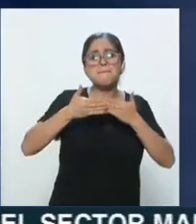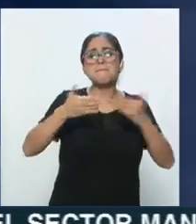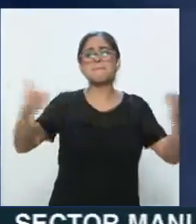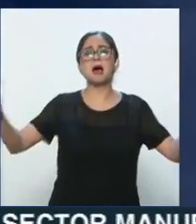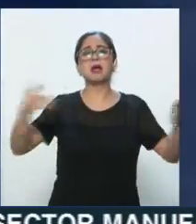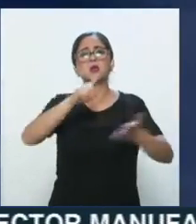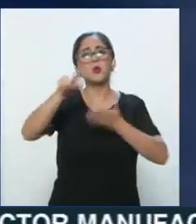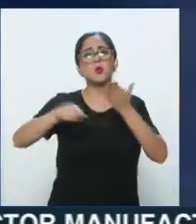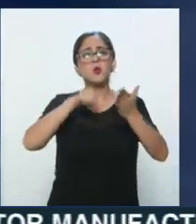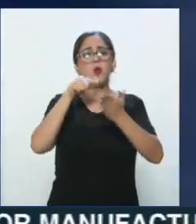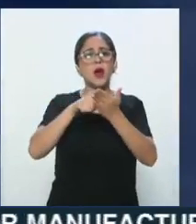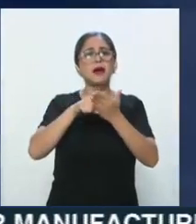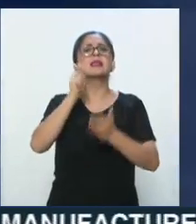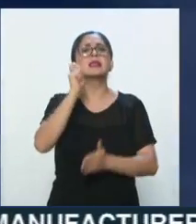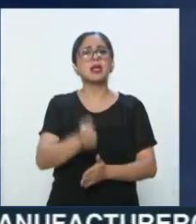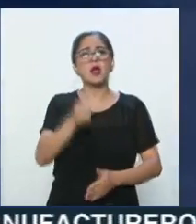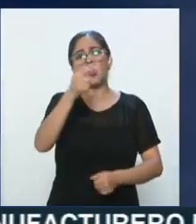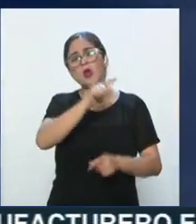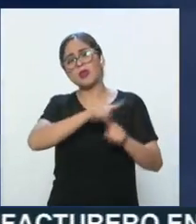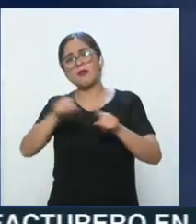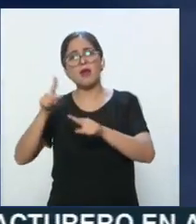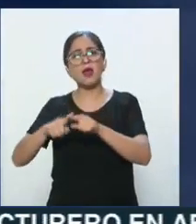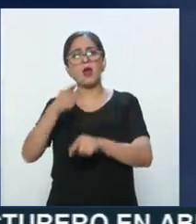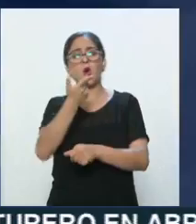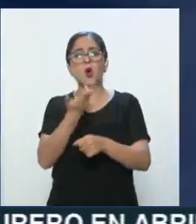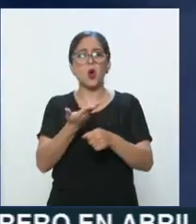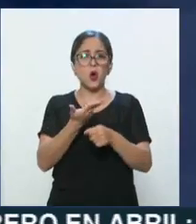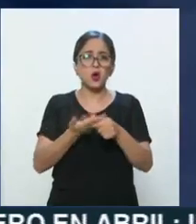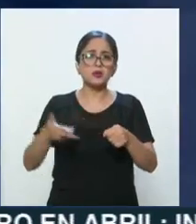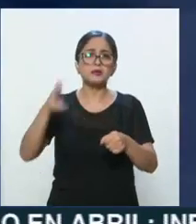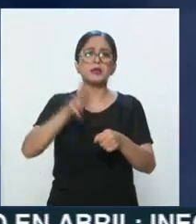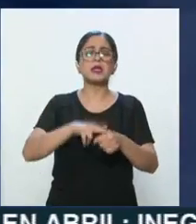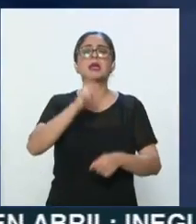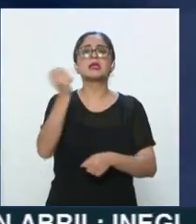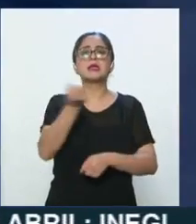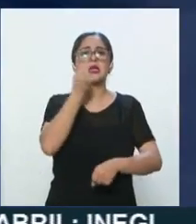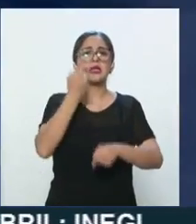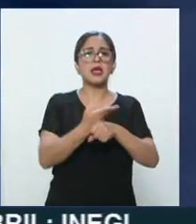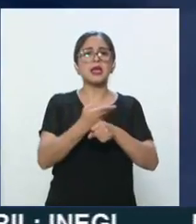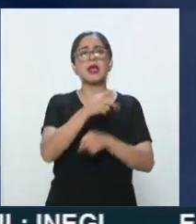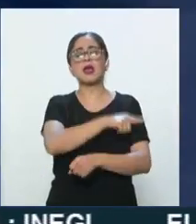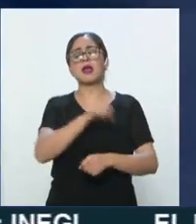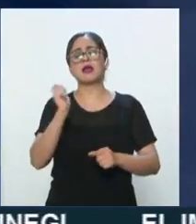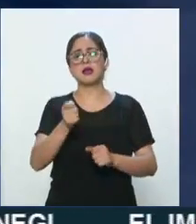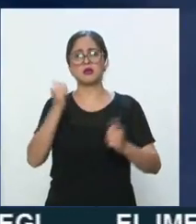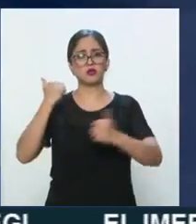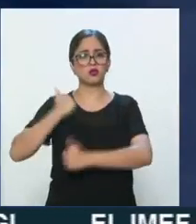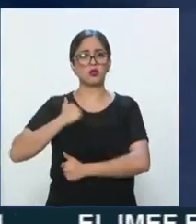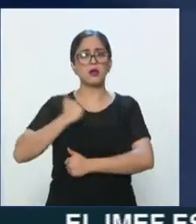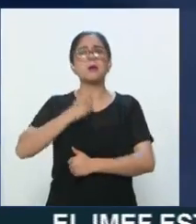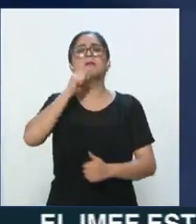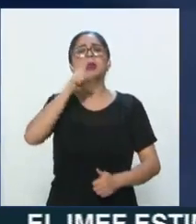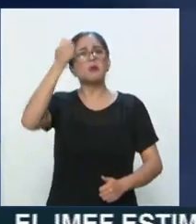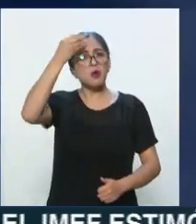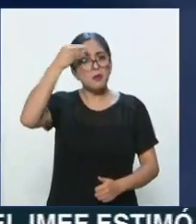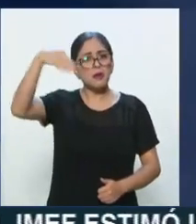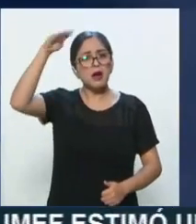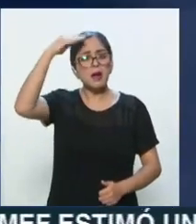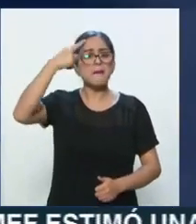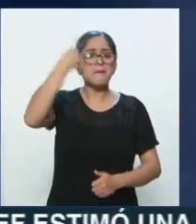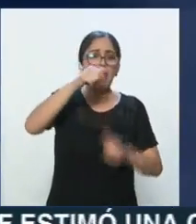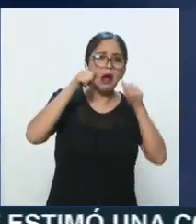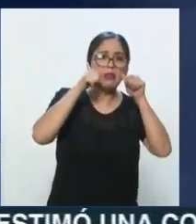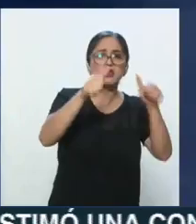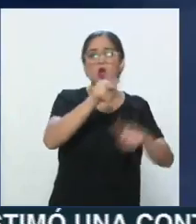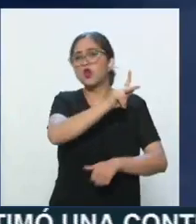ello es que a partir de hoy operan los hospitales de las Secretarías de la Defensa Nacional y de la Marina para la atención de civiles.